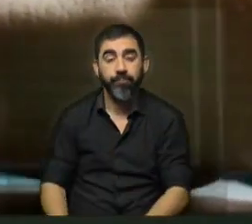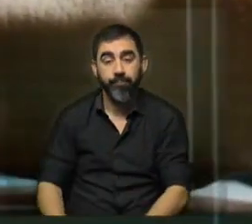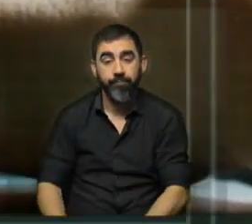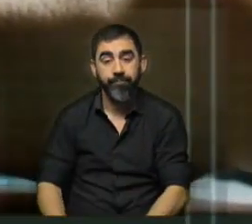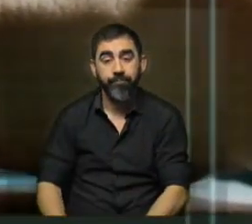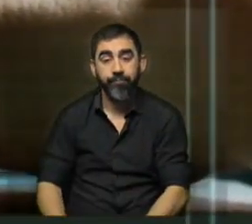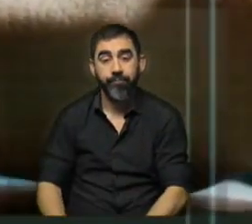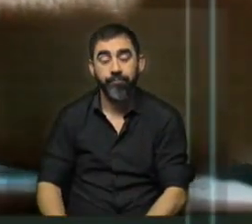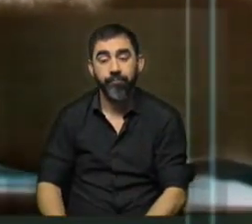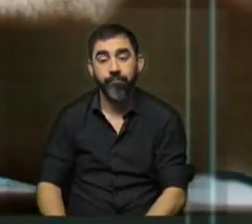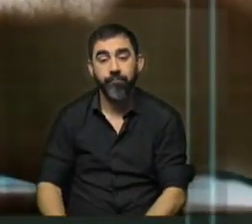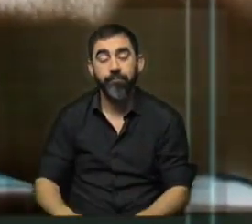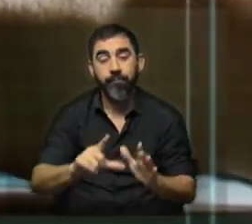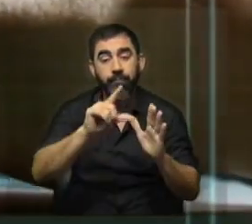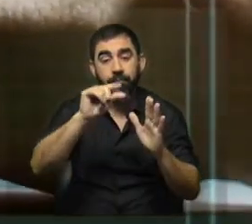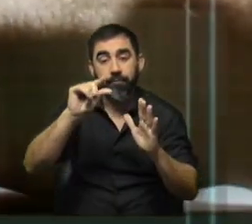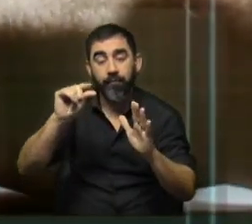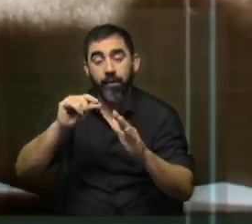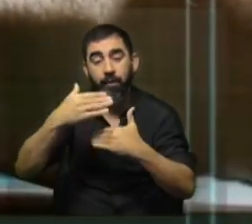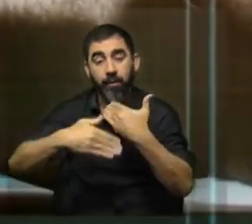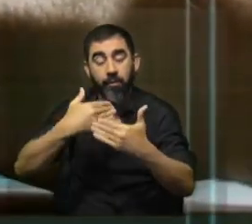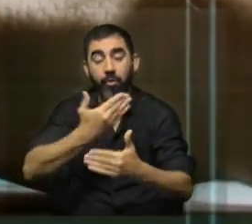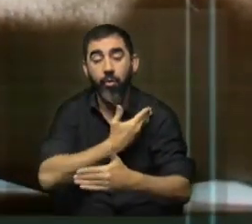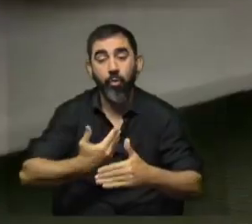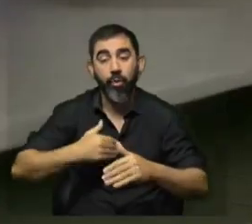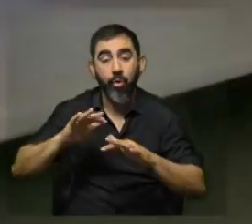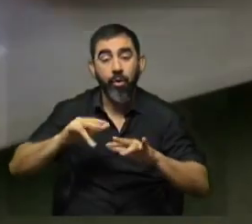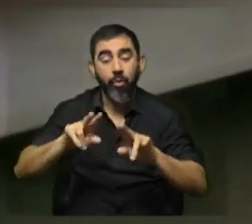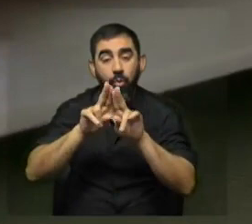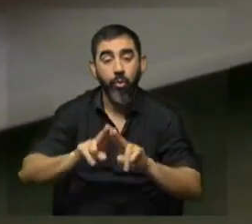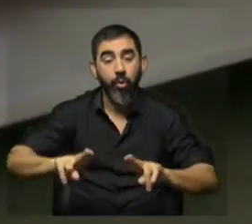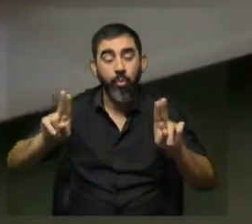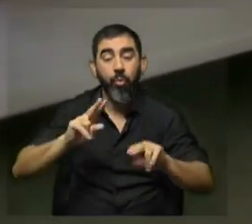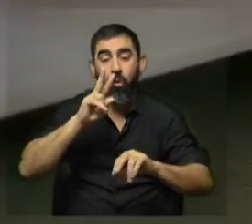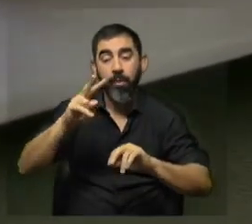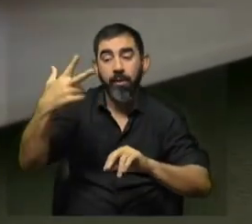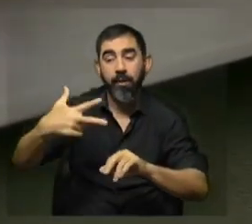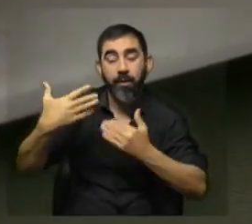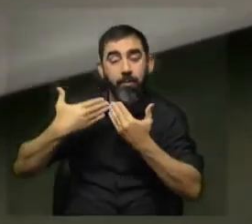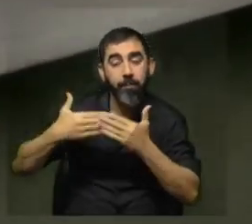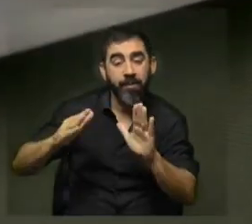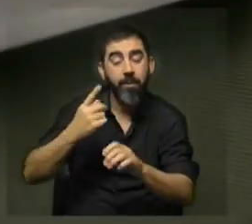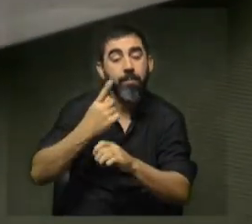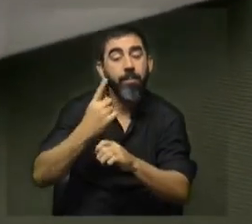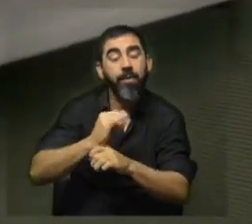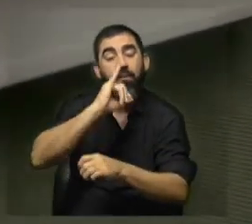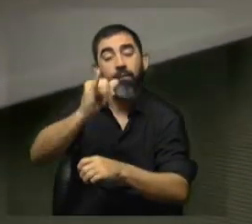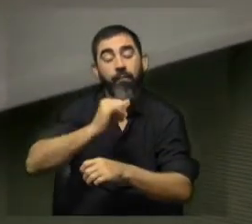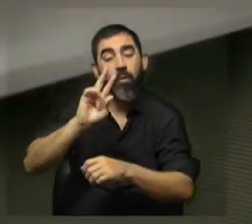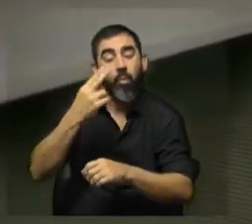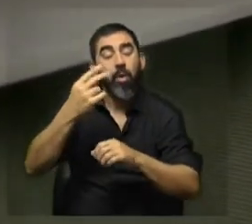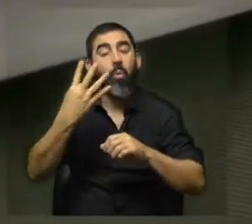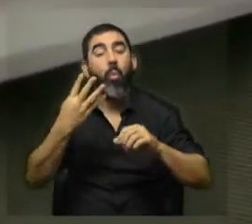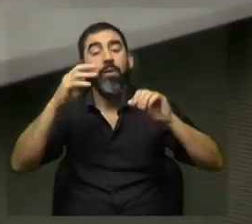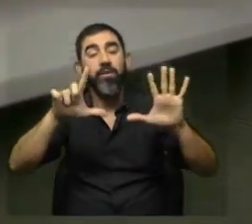El índice de desarrollo del gobierno electrónico de las Naciones Unidas se aplica desde 2003, cuando en el primer informe Uruguay se ubicaba a